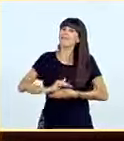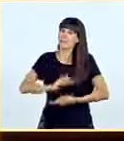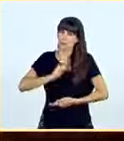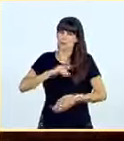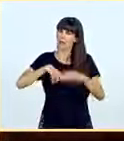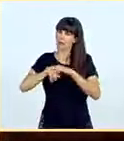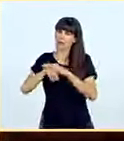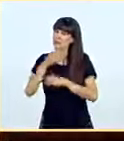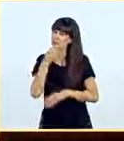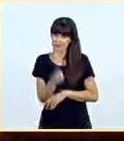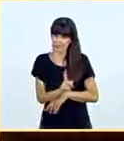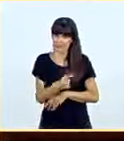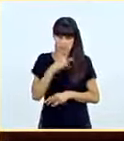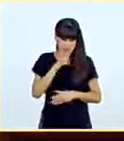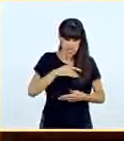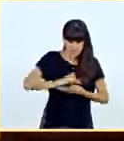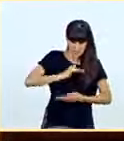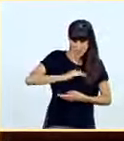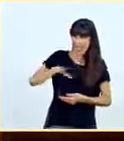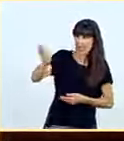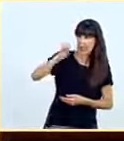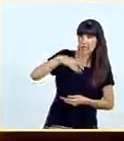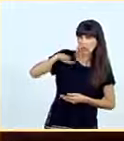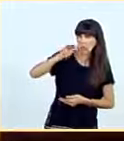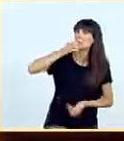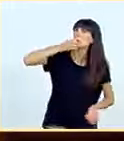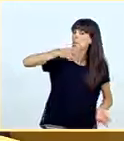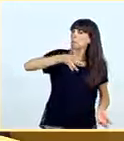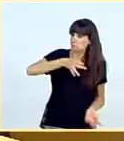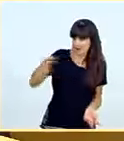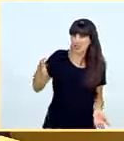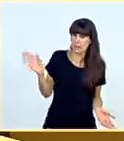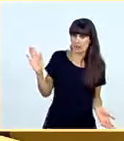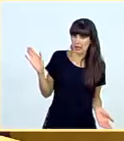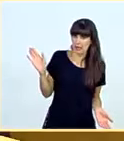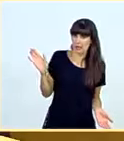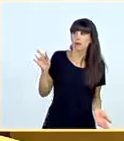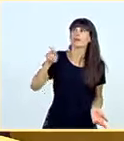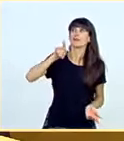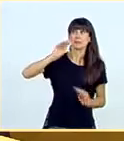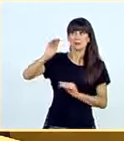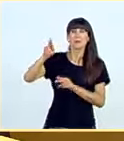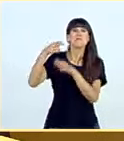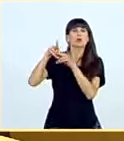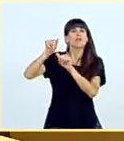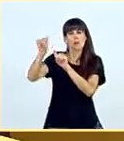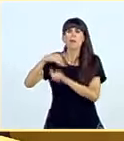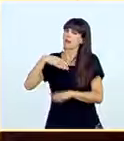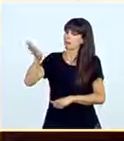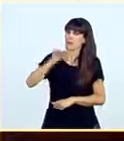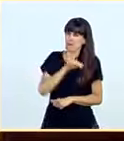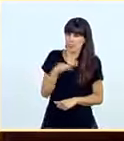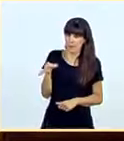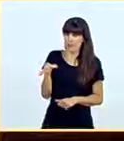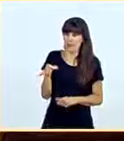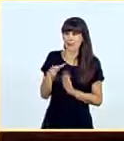gestión y no nuestra capacidad para entenderla a usted. Nosotros la entendemos perfectamente a usted y a sus políticas. Mire, la entendimos tan